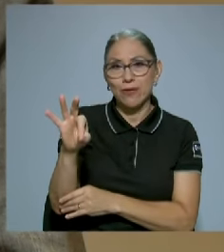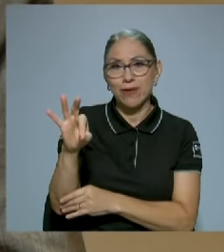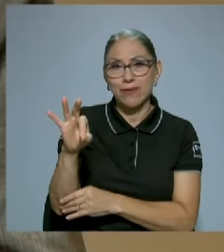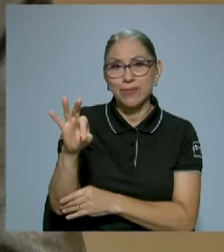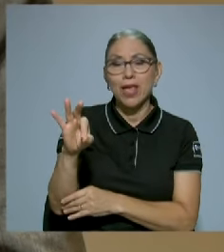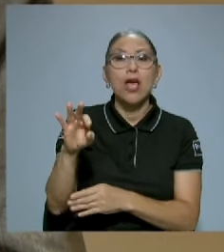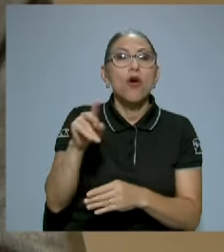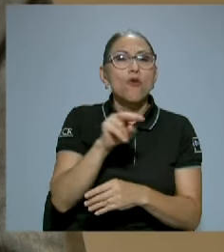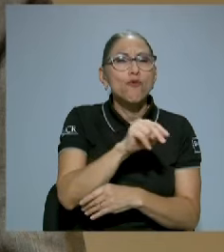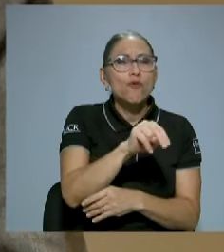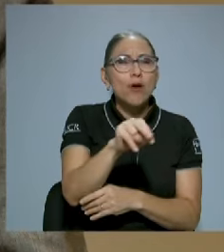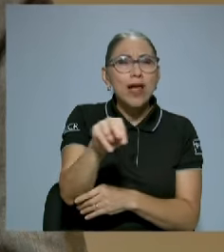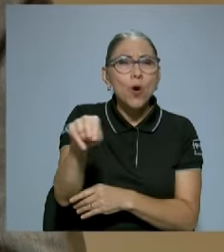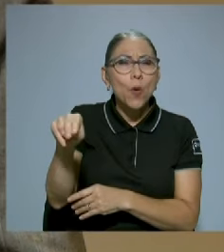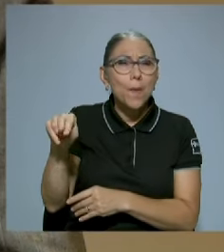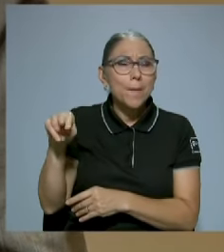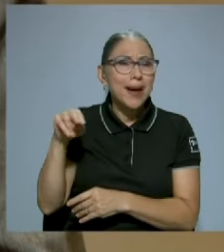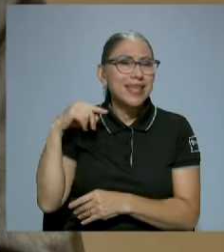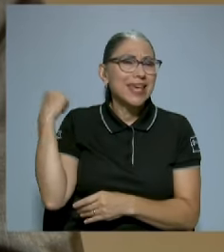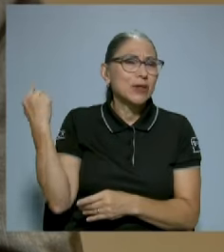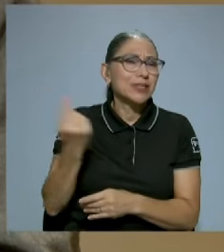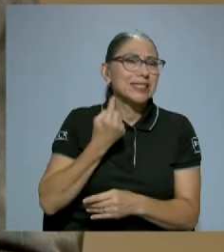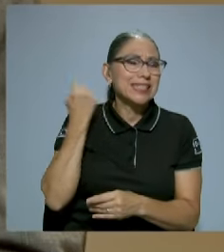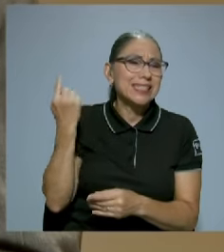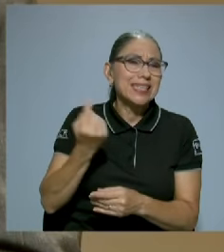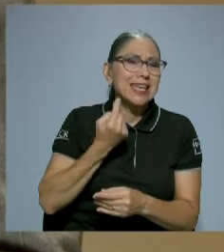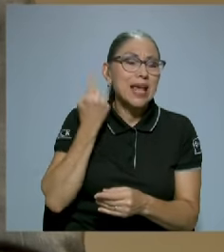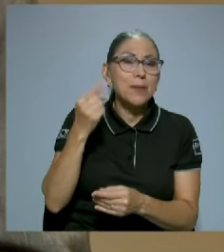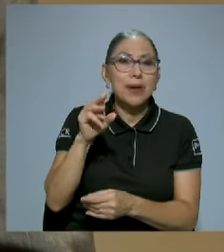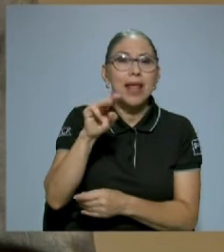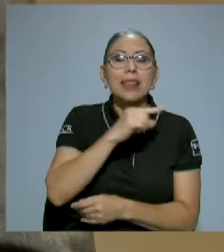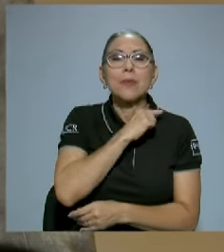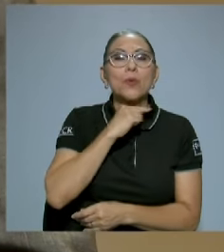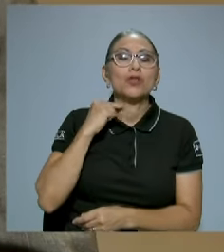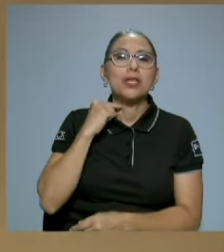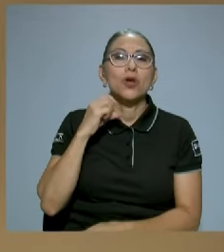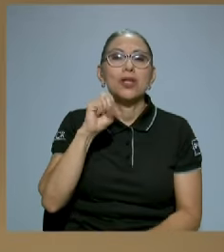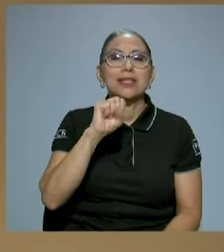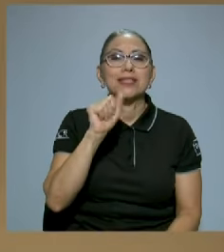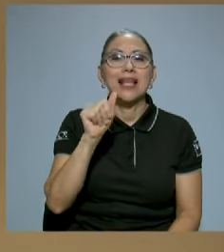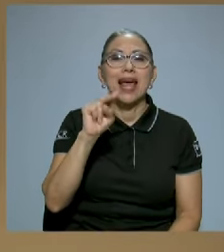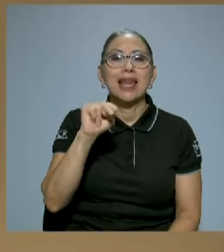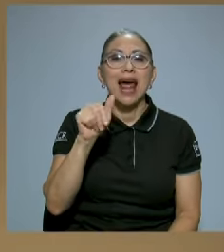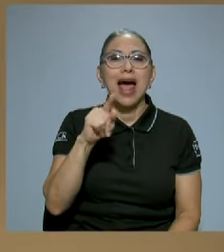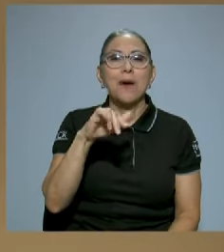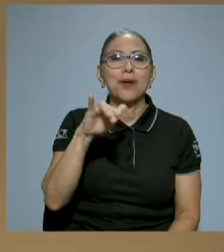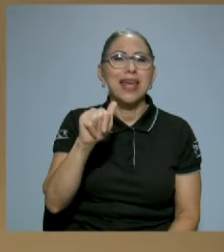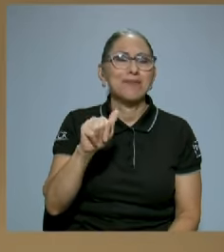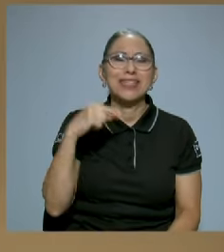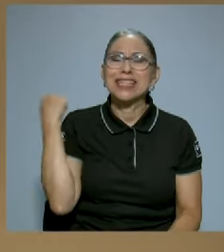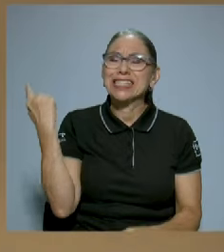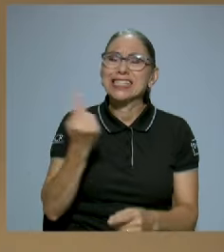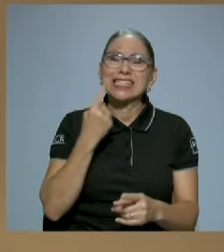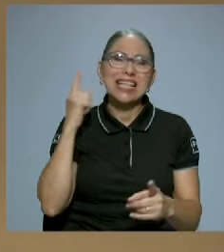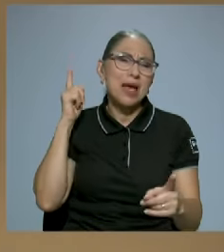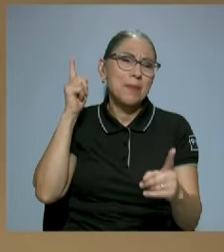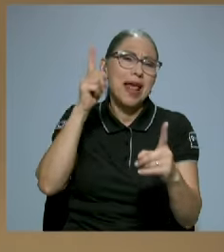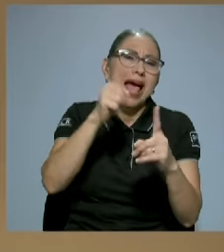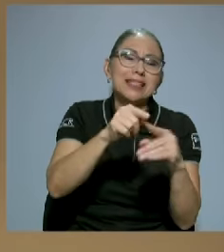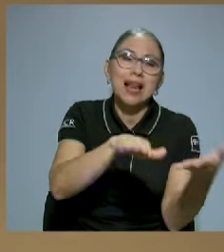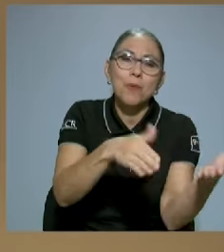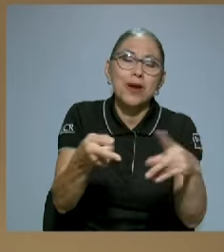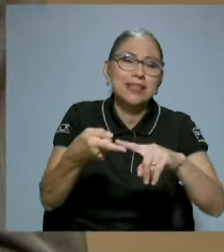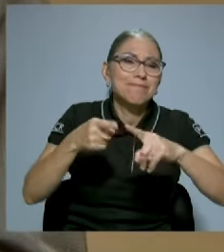escuela de Monseñor Sanabria, y fueron amigos hasta la muerte de Monseñor en el 53. Luego él